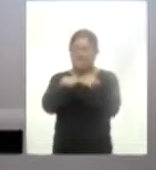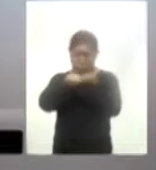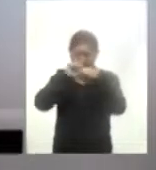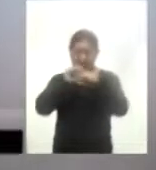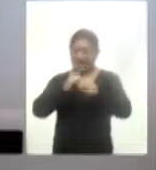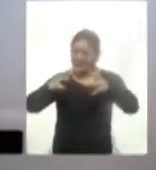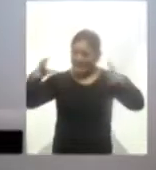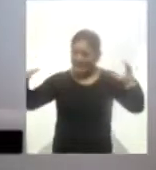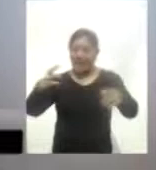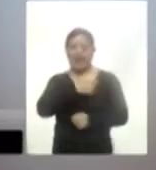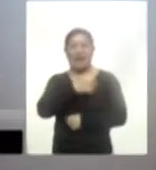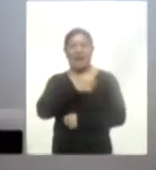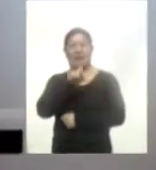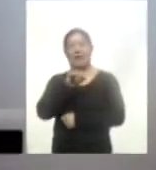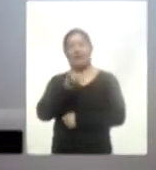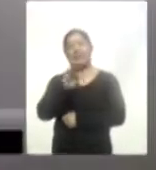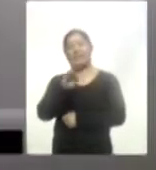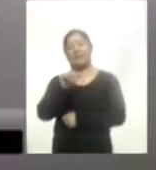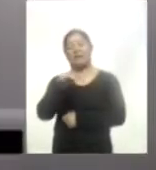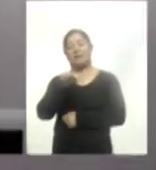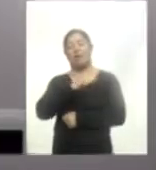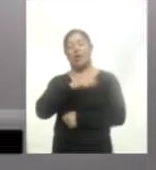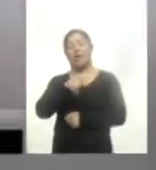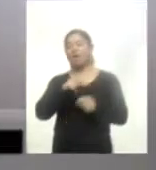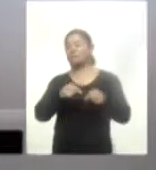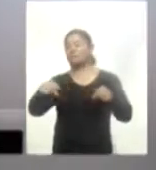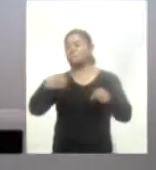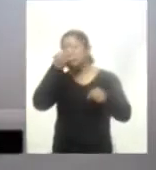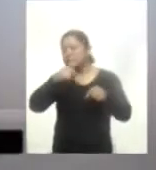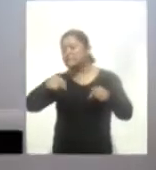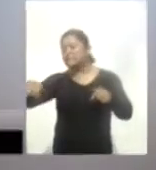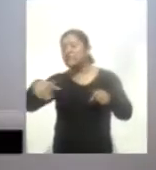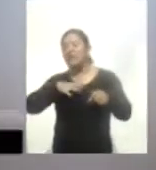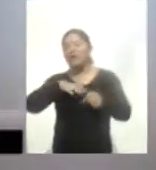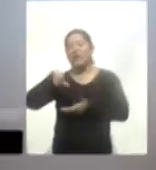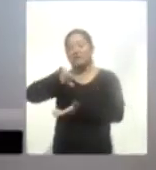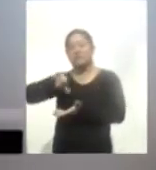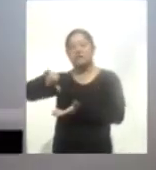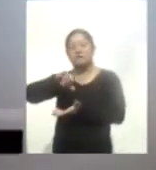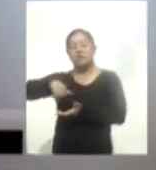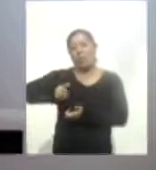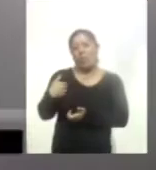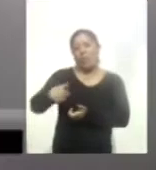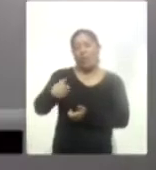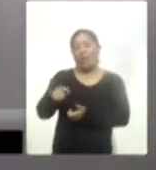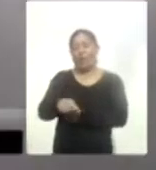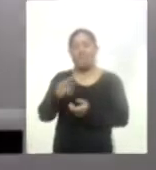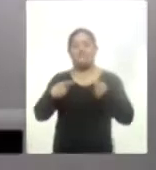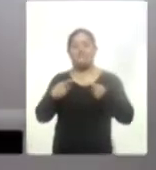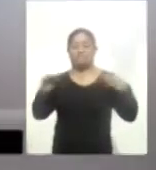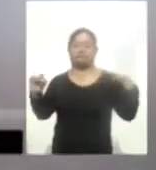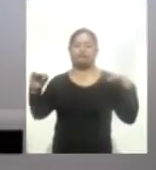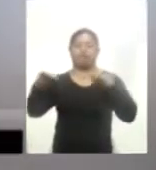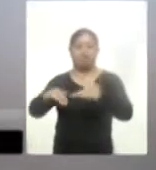Líbano. Se registró un incendio que alcanzó un depósito donde se almacena aceite para motor y ruedas. Al lugar, llegaron elementos de emergencia tratando de controlarlo.